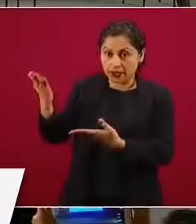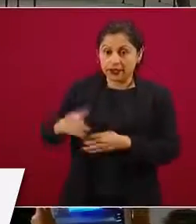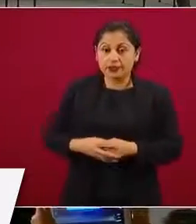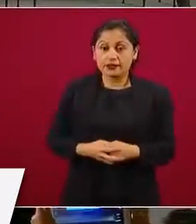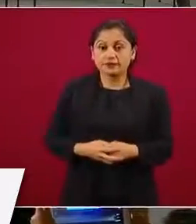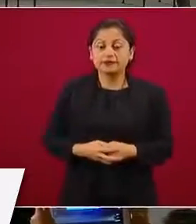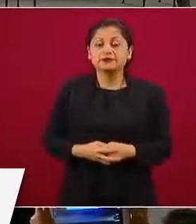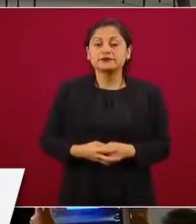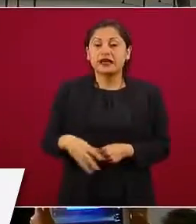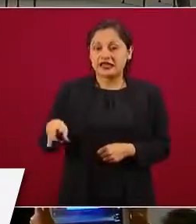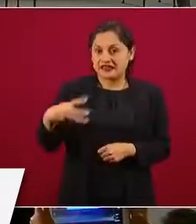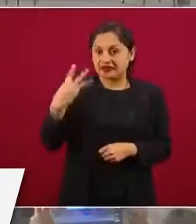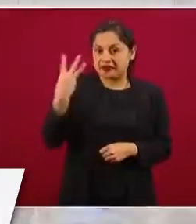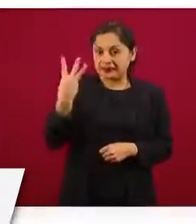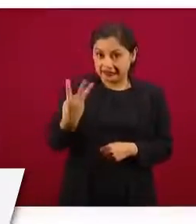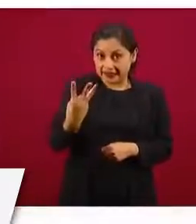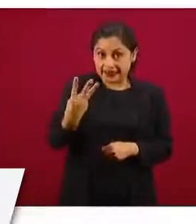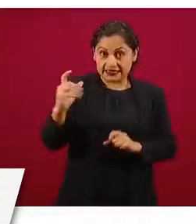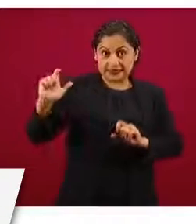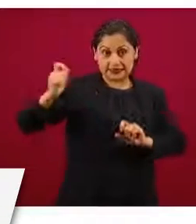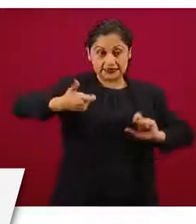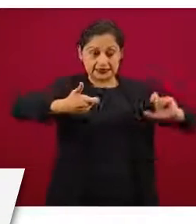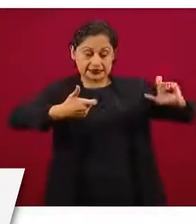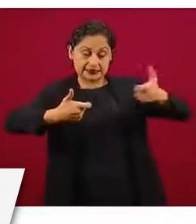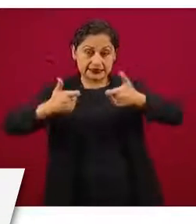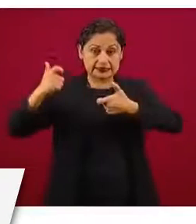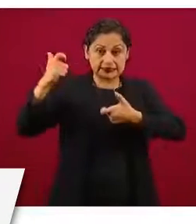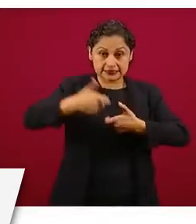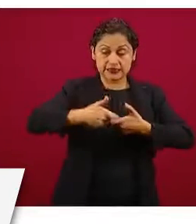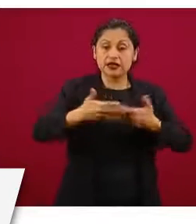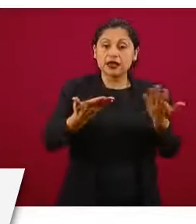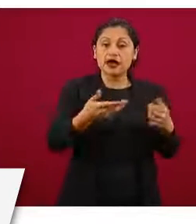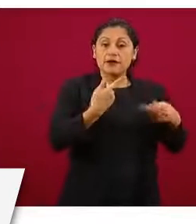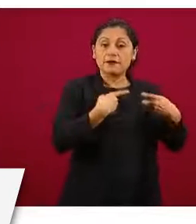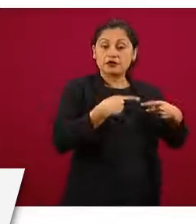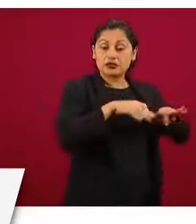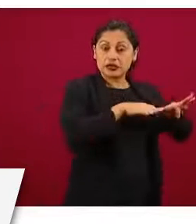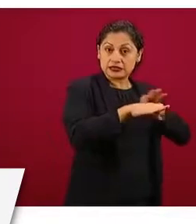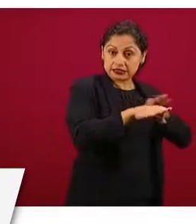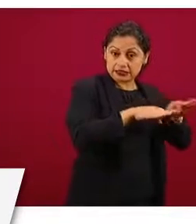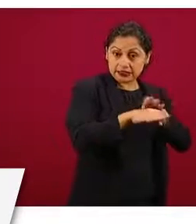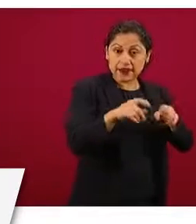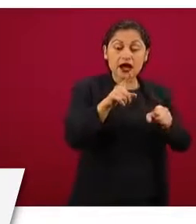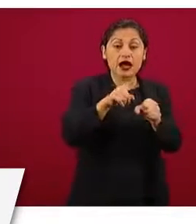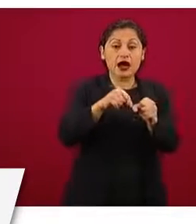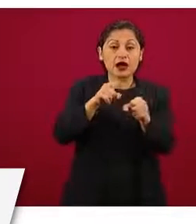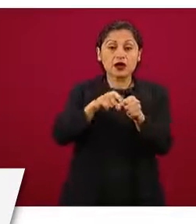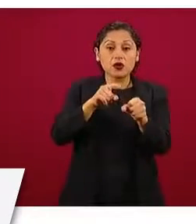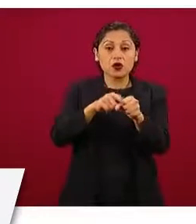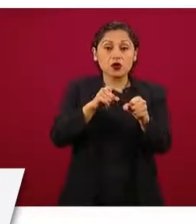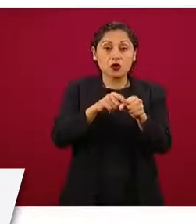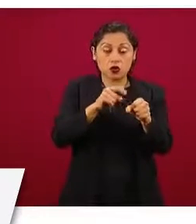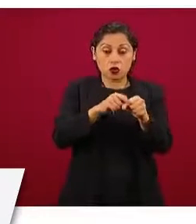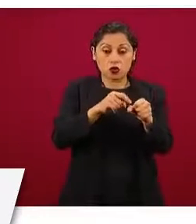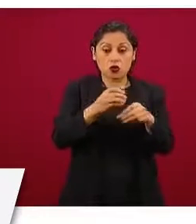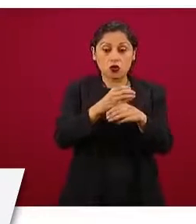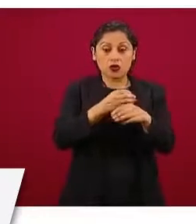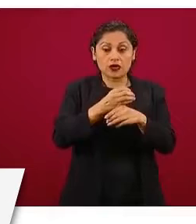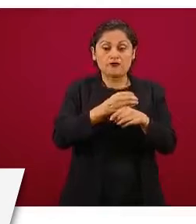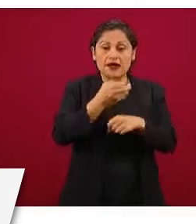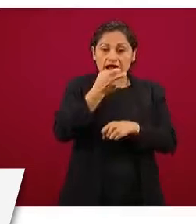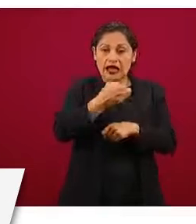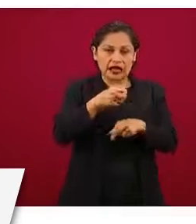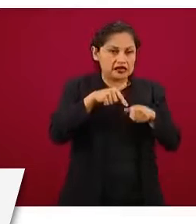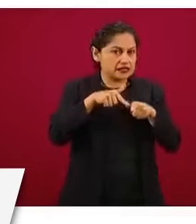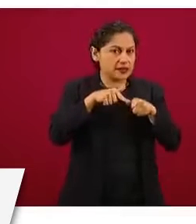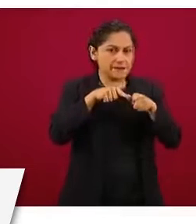aportación actual. La parte marrón es lo que ponen los trabajadores y esa en la barra de la derecha verán no va a cambiar, es